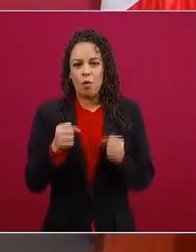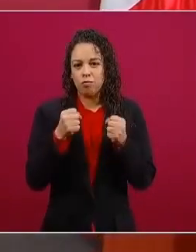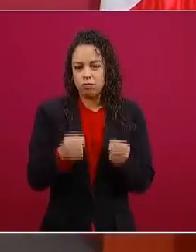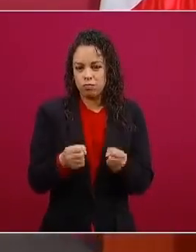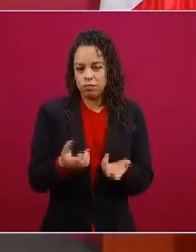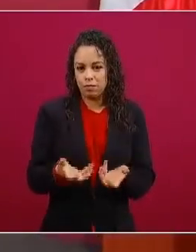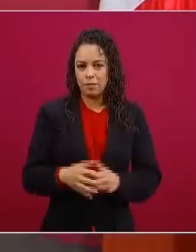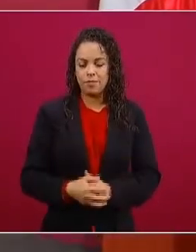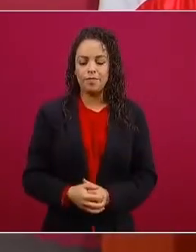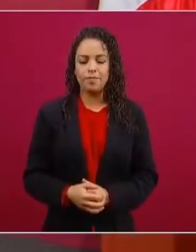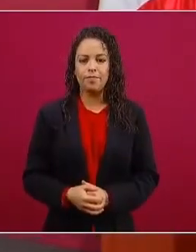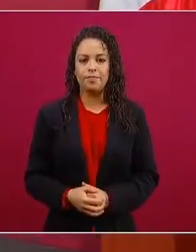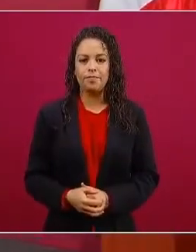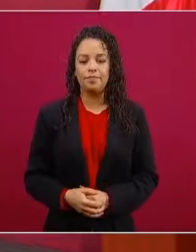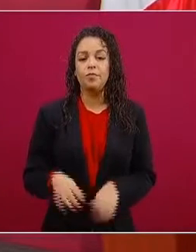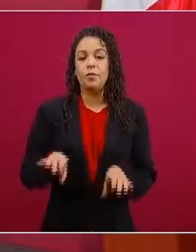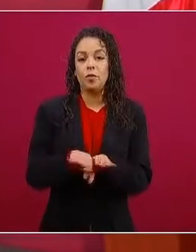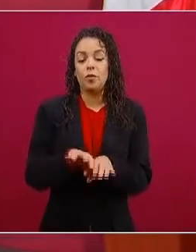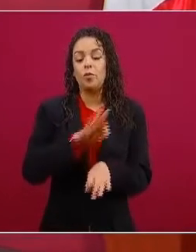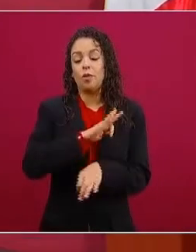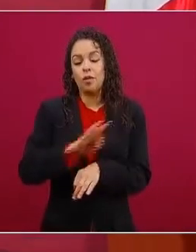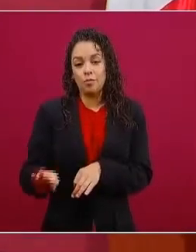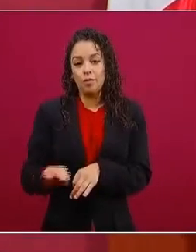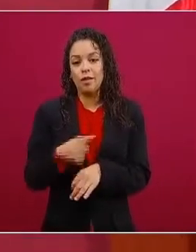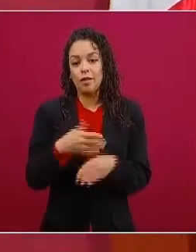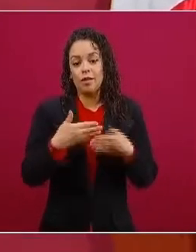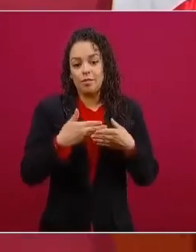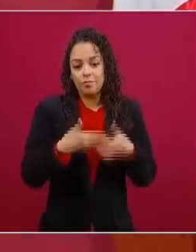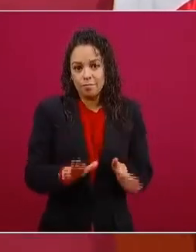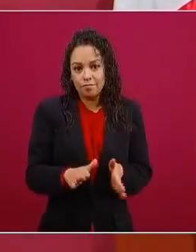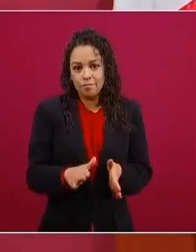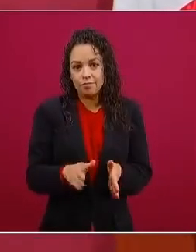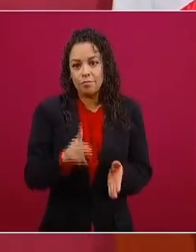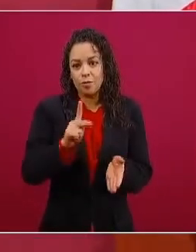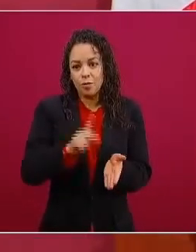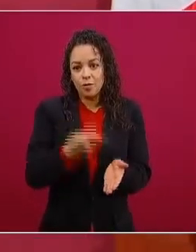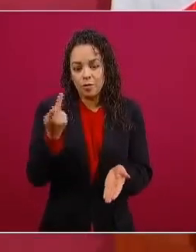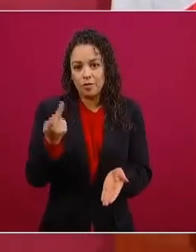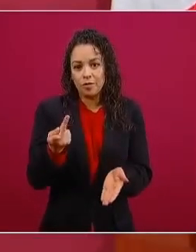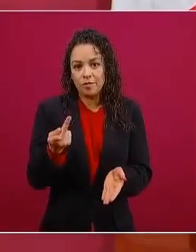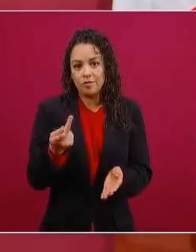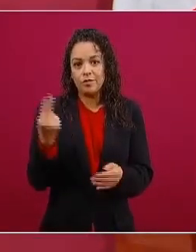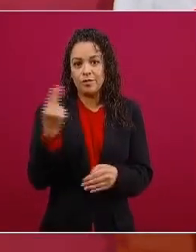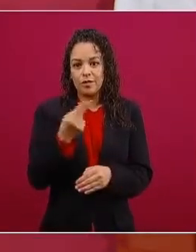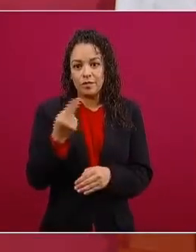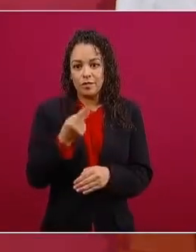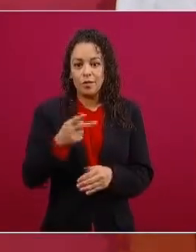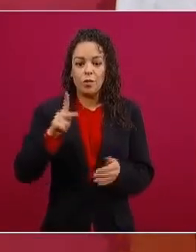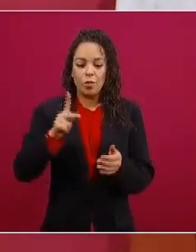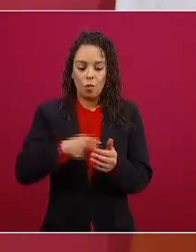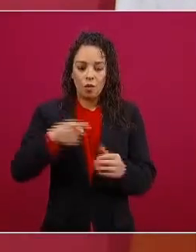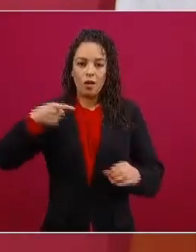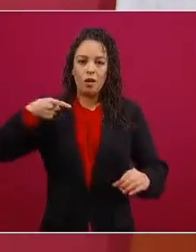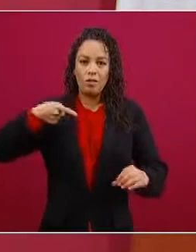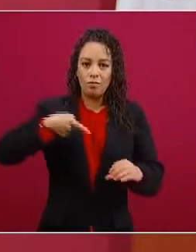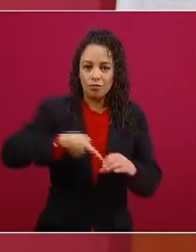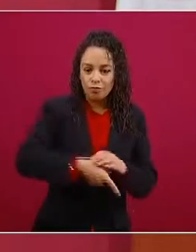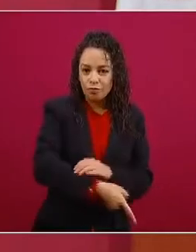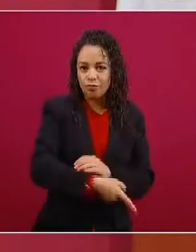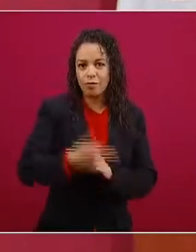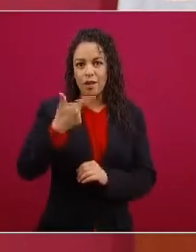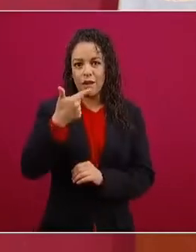reactivarlos, intervenirlos, inyectarles gas,